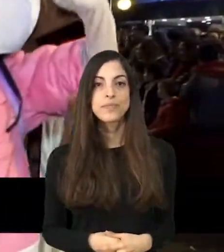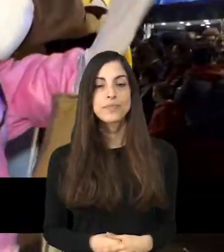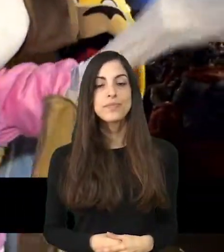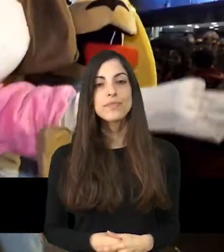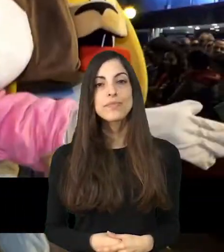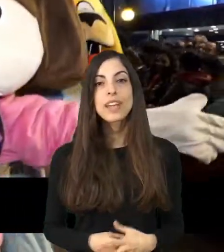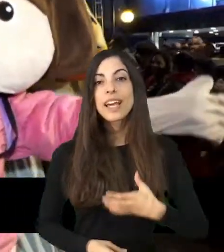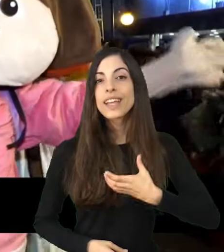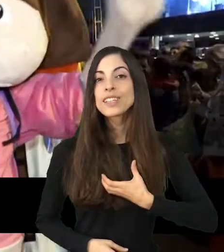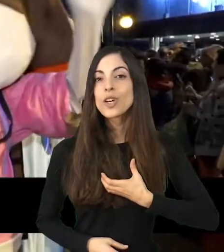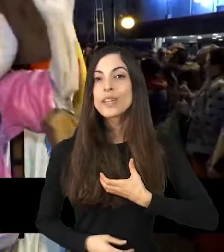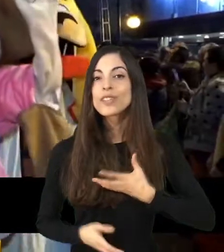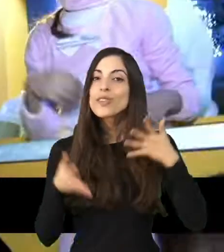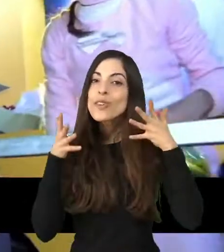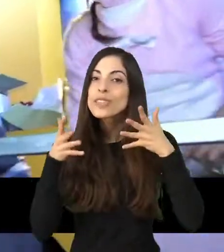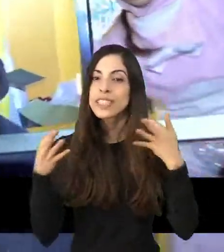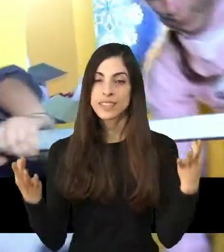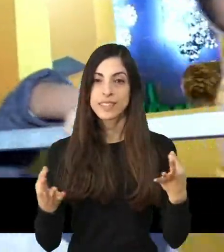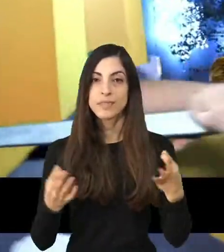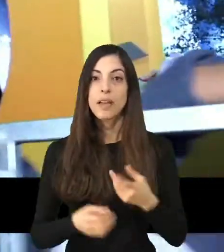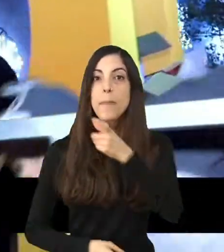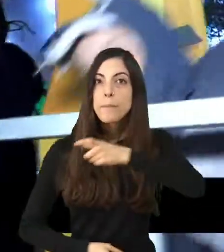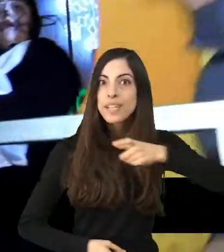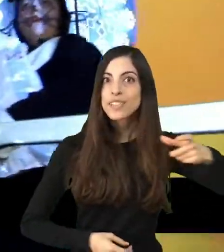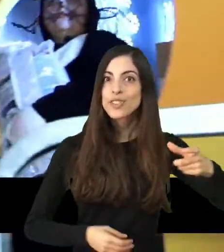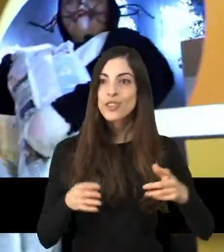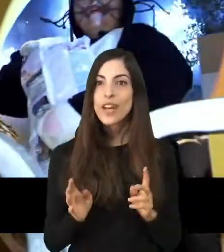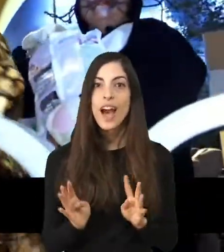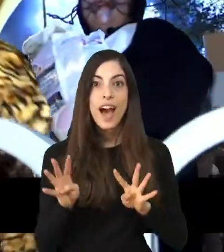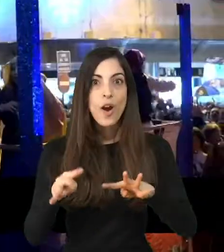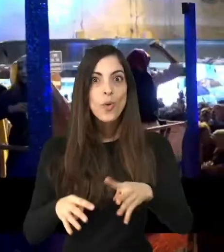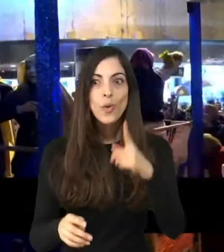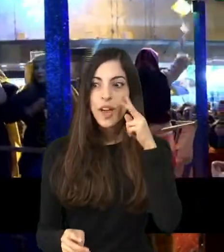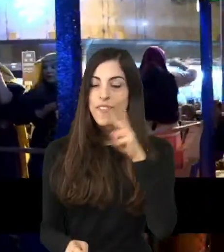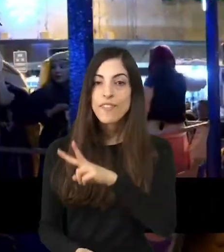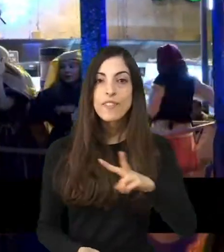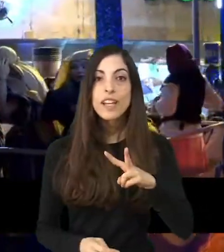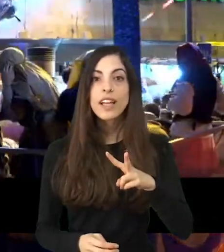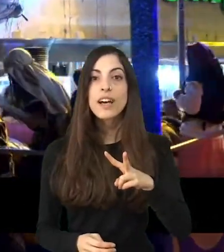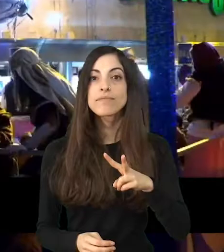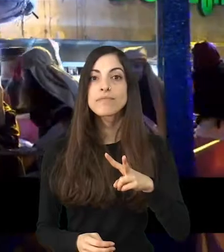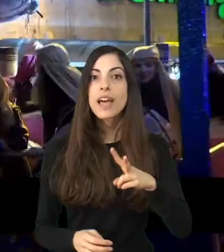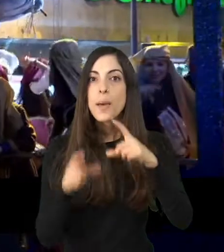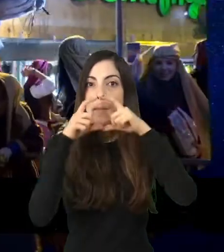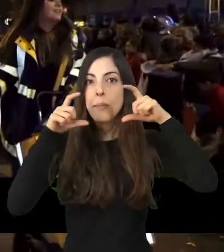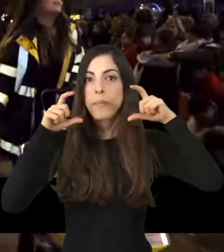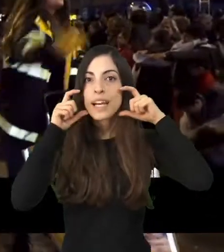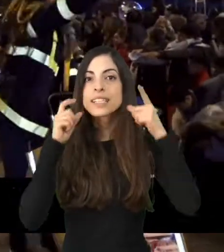Desde el Ayuntamiento se recomienda que todos los que acudan a verla lleven la mascarilla puesta y mantengan la distancia de seguridad.